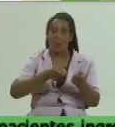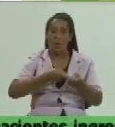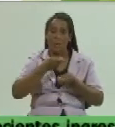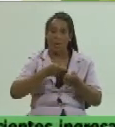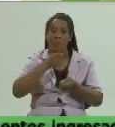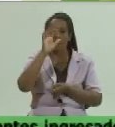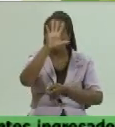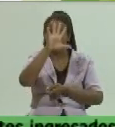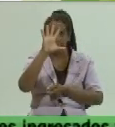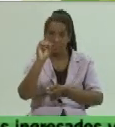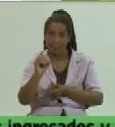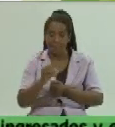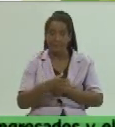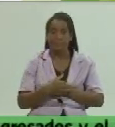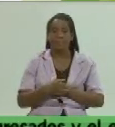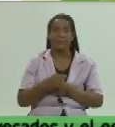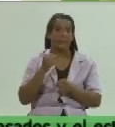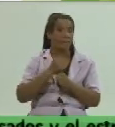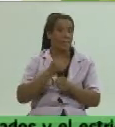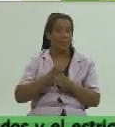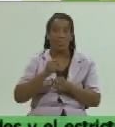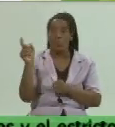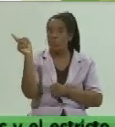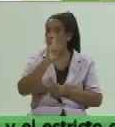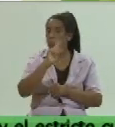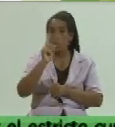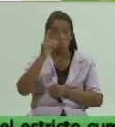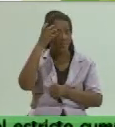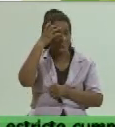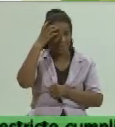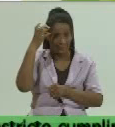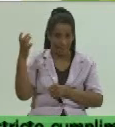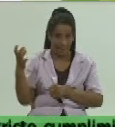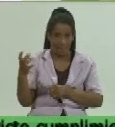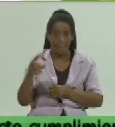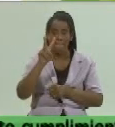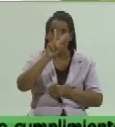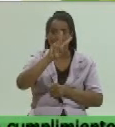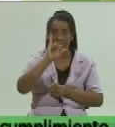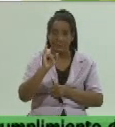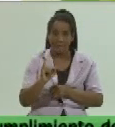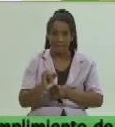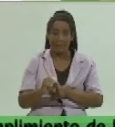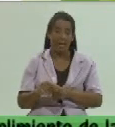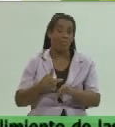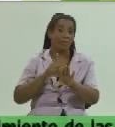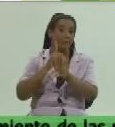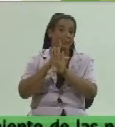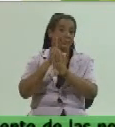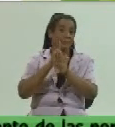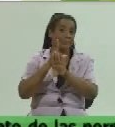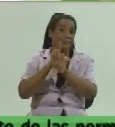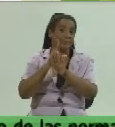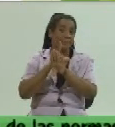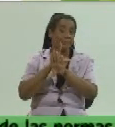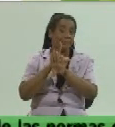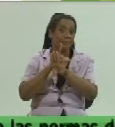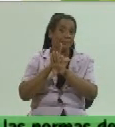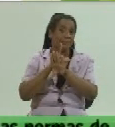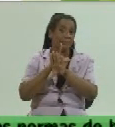no estatal se han reconocido legalmente 26 y a los ilegales se han detectado y se han aplicado